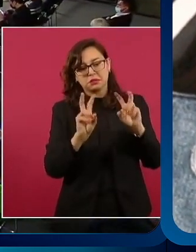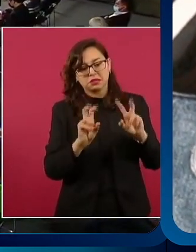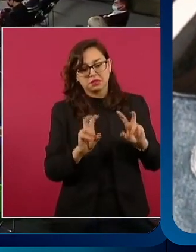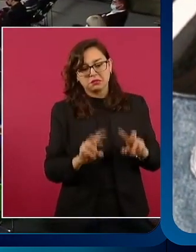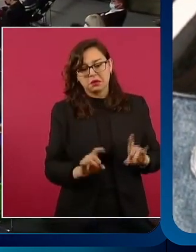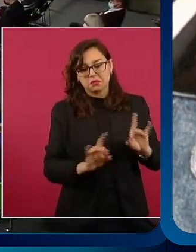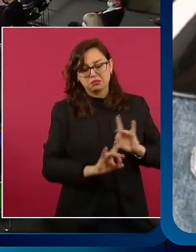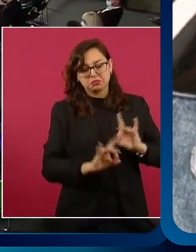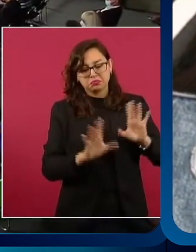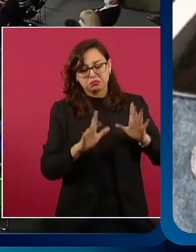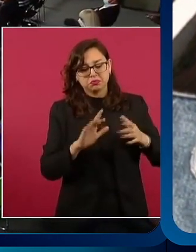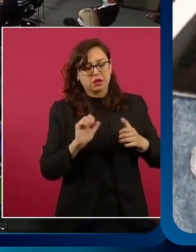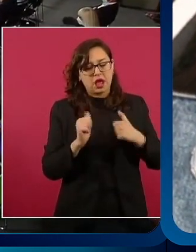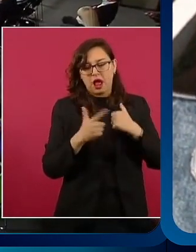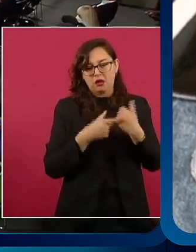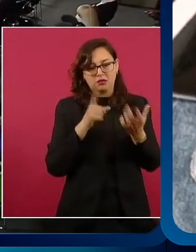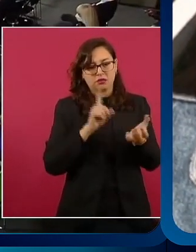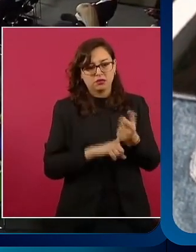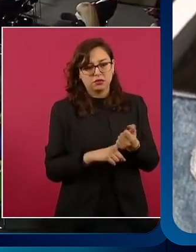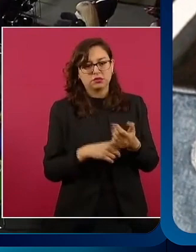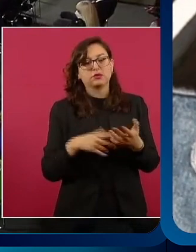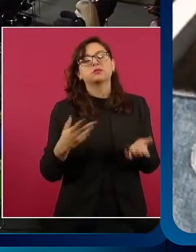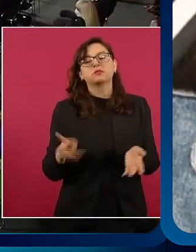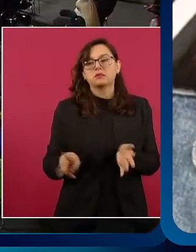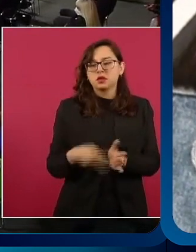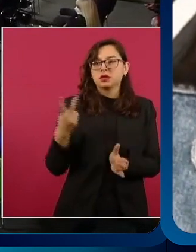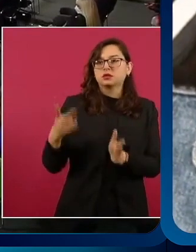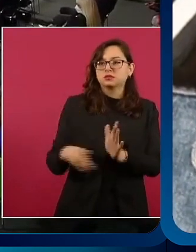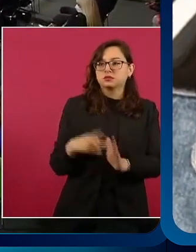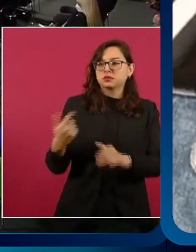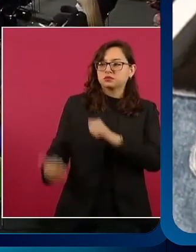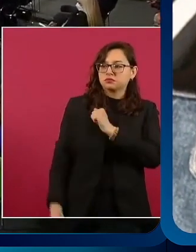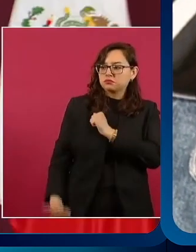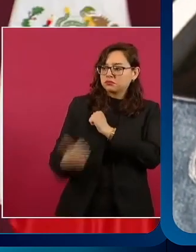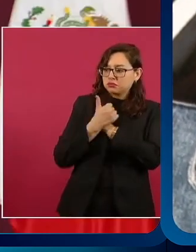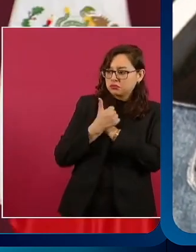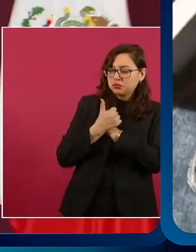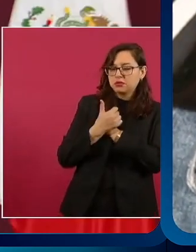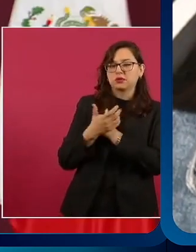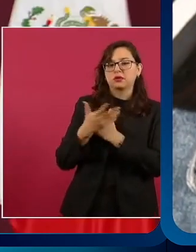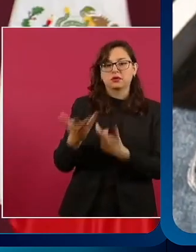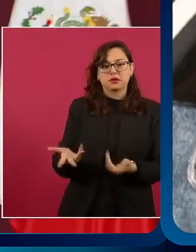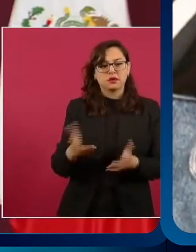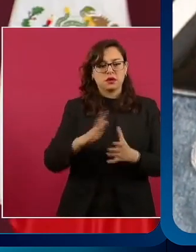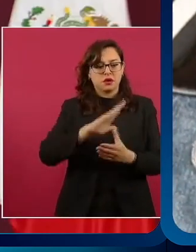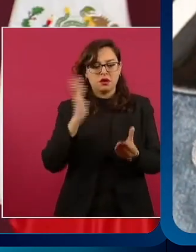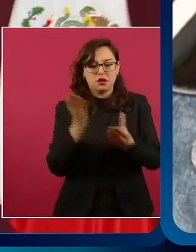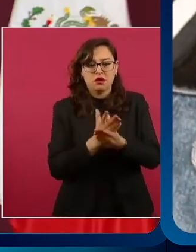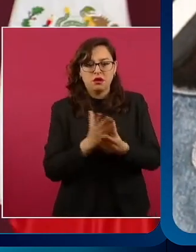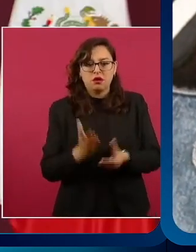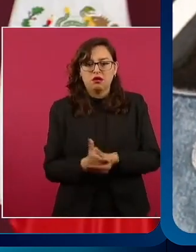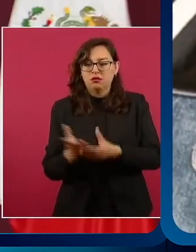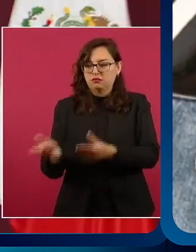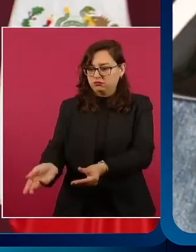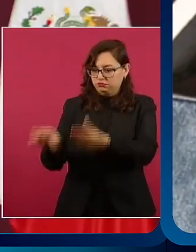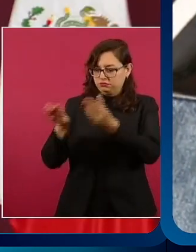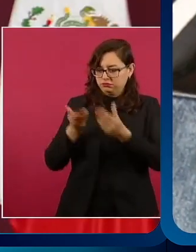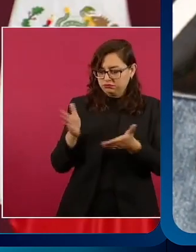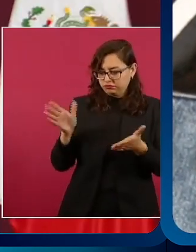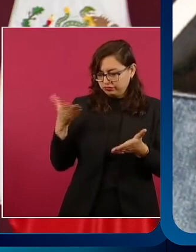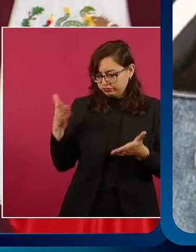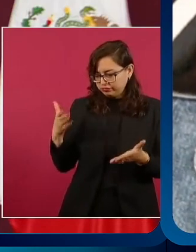Andrés Manuel López Obrador le da la razón. desacreditando, tachando por completo el poder familiar